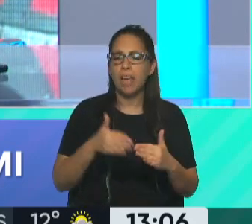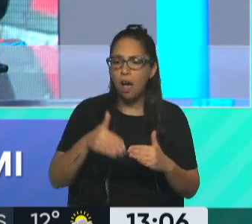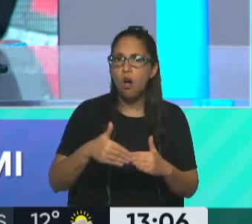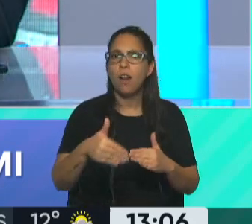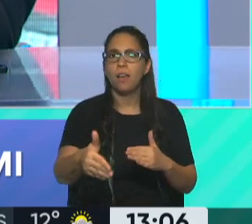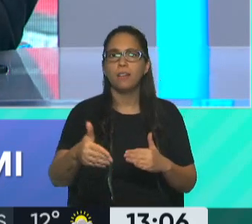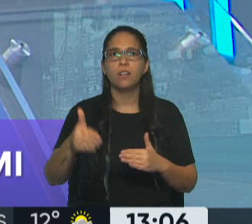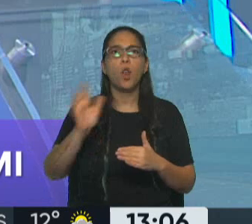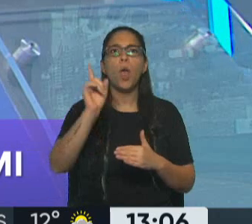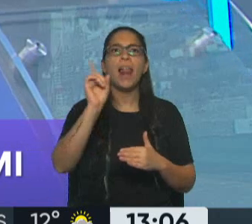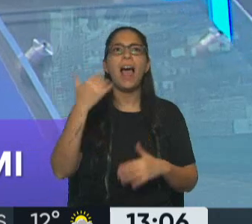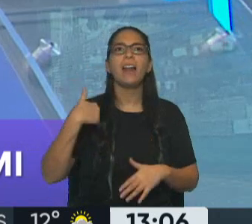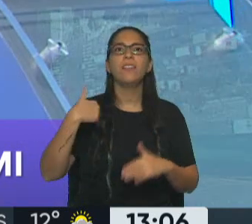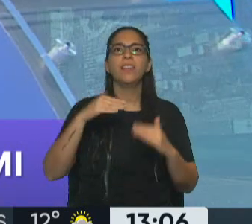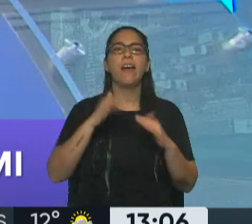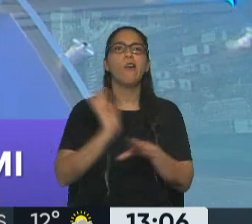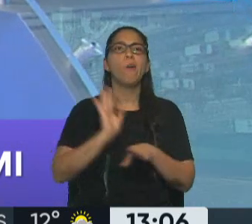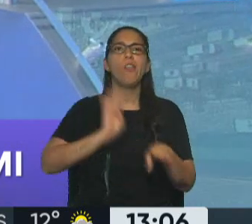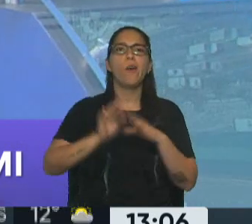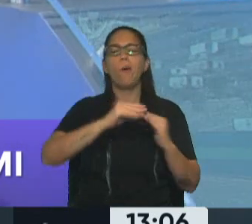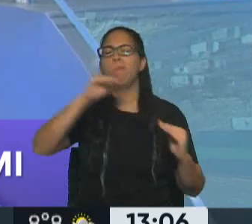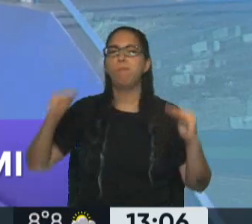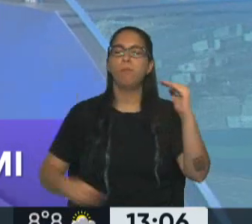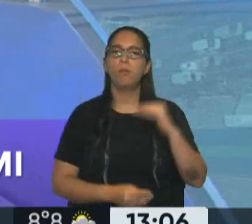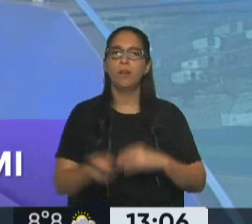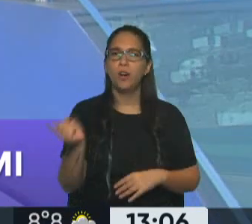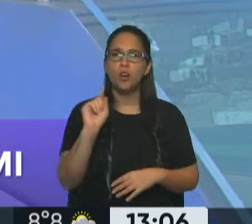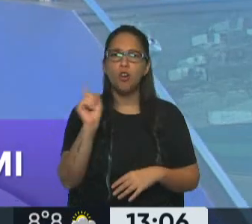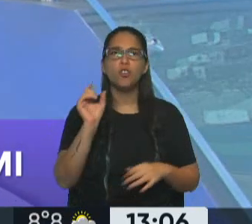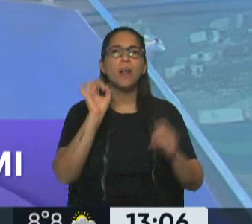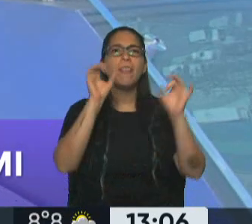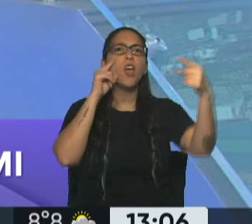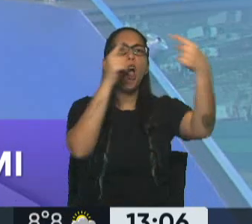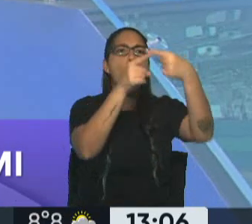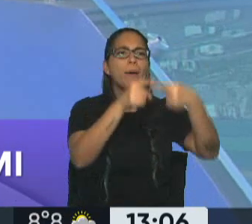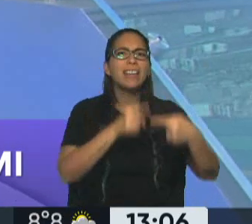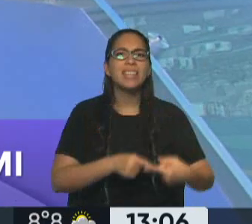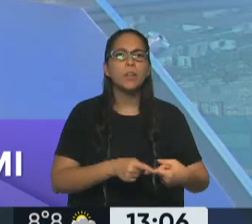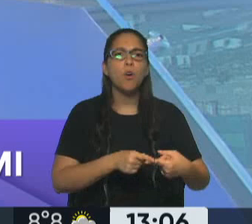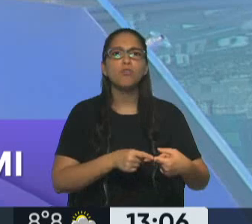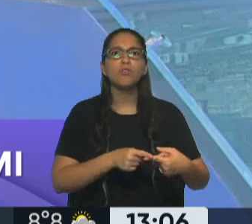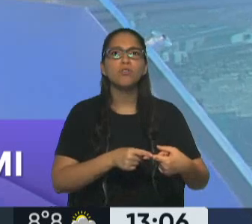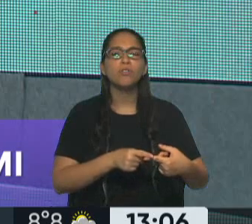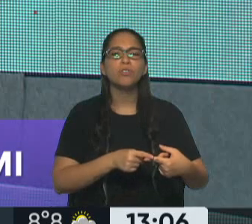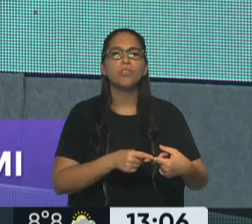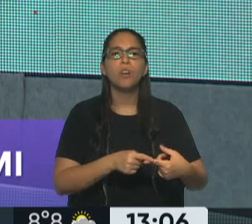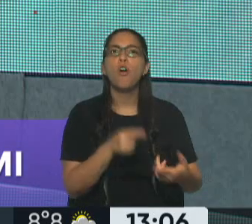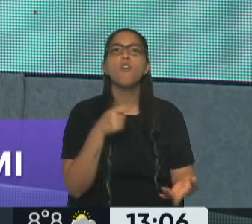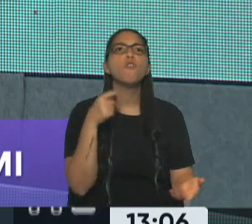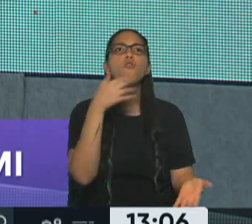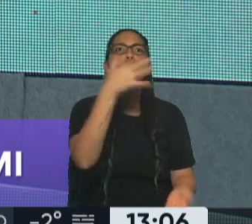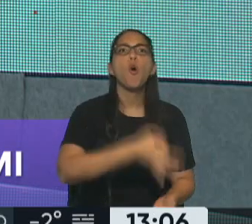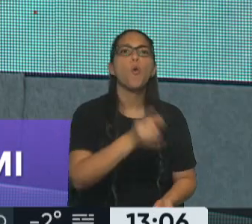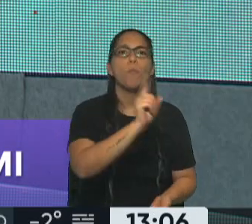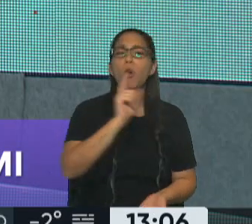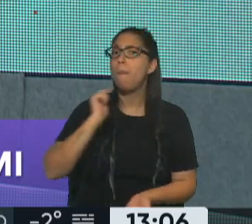No tanto como en default, Alejandro, porque estaba en cumplimiento de metas, no de pagos. Ah, eran metas no pagos. Sí, por ahora los